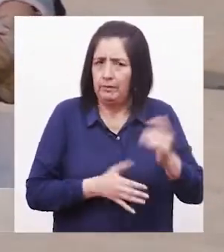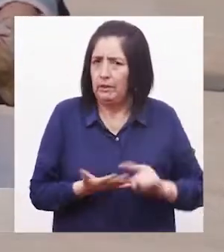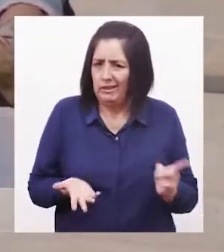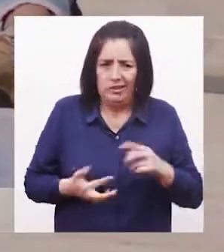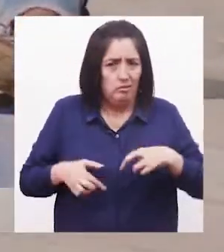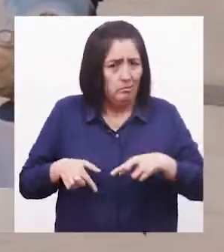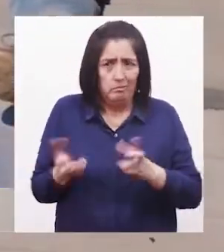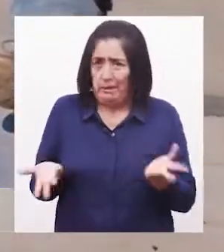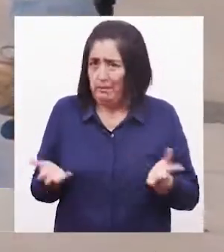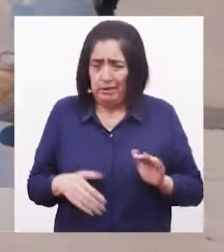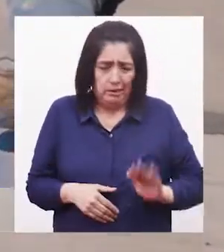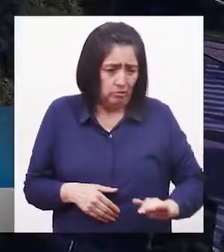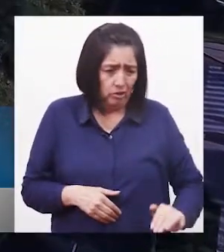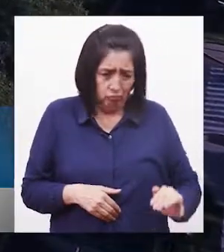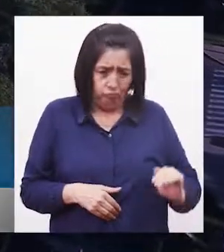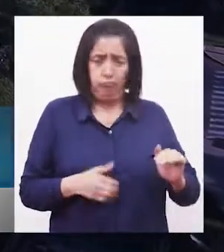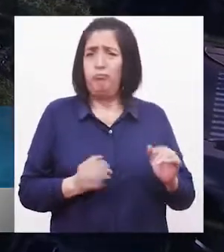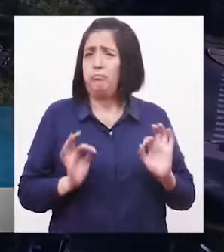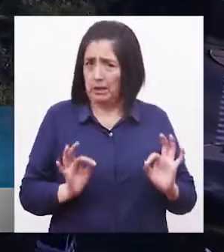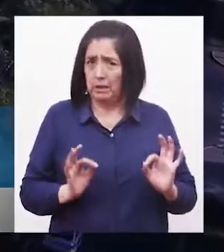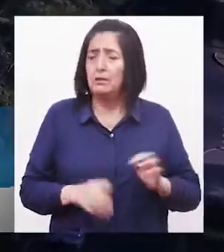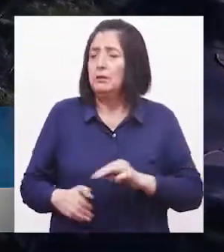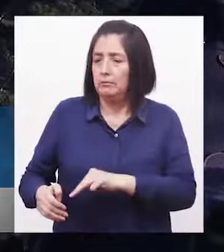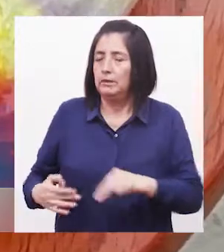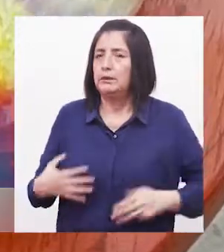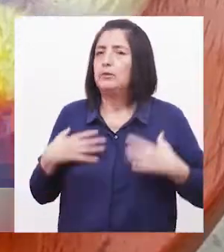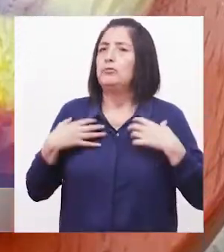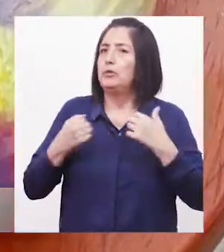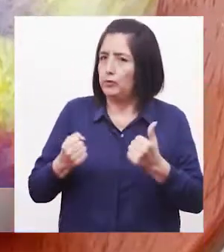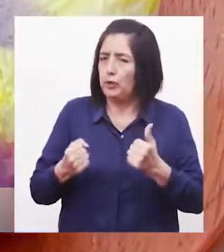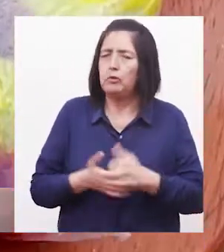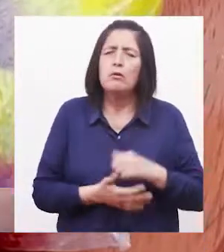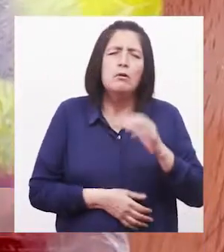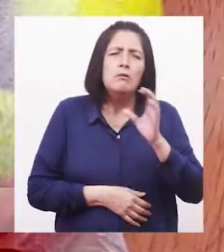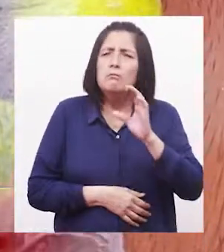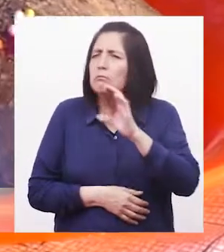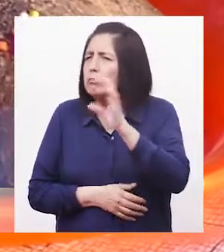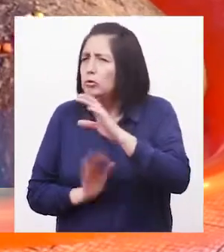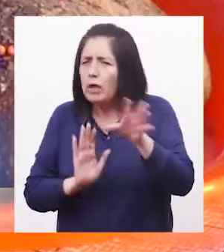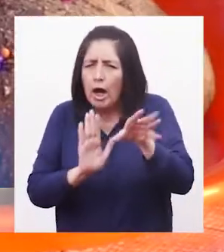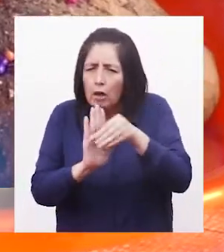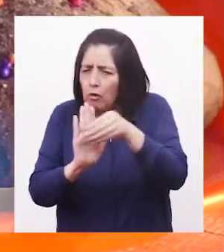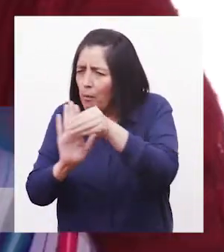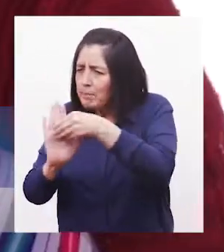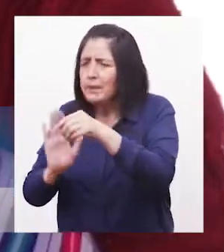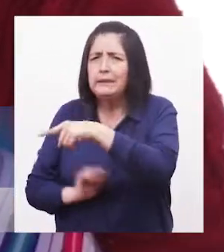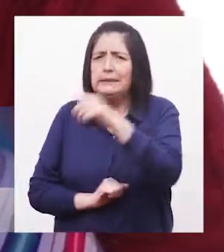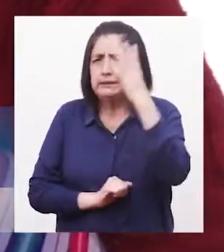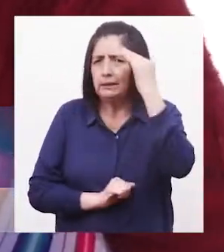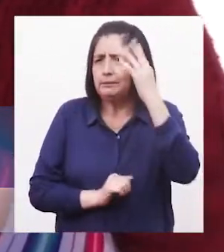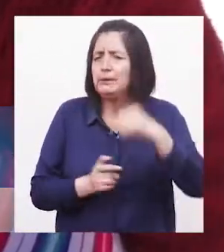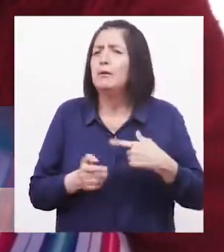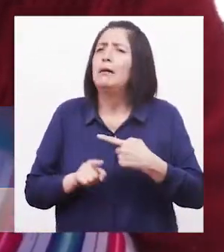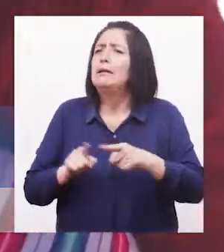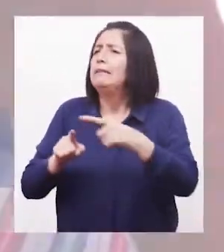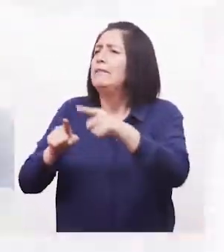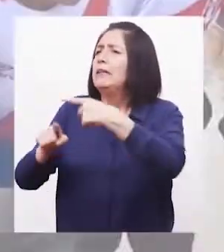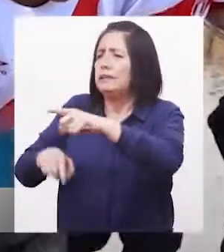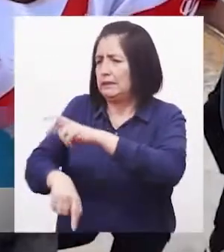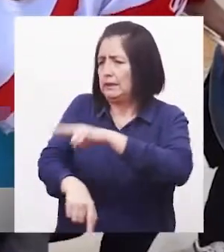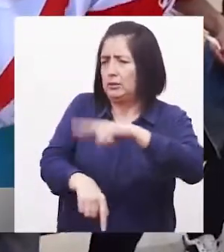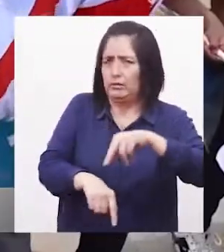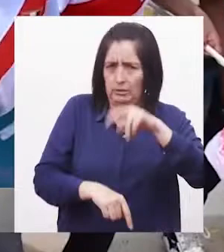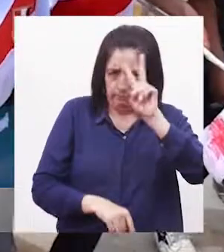desarrollo óptimo en los niños. Por ello, el Ministerio de Salud busca replicar estas experiencias en más regiones del país.